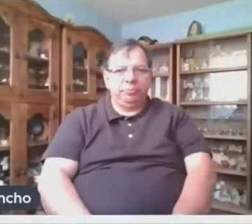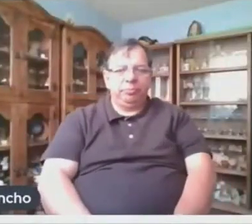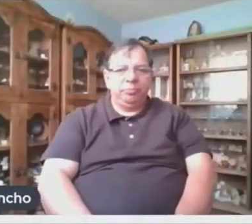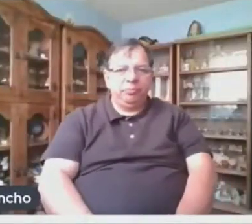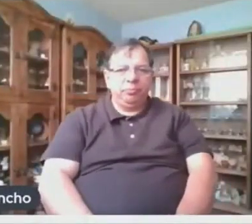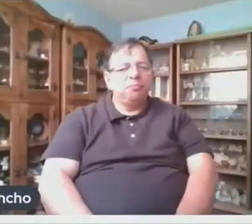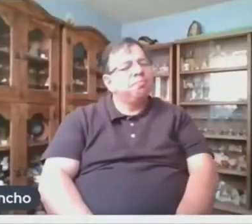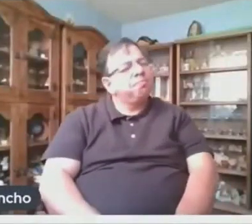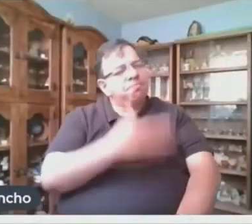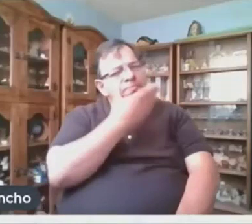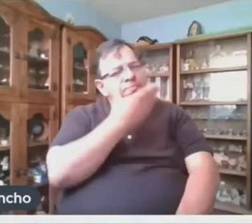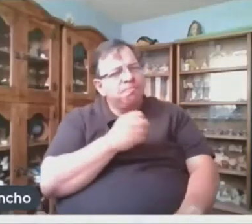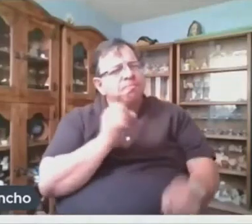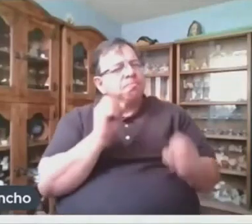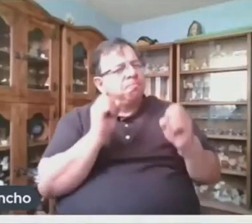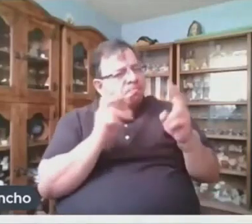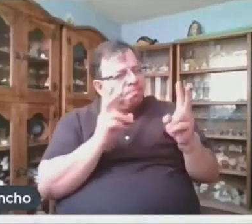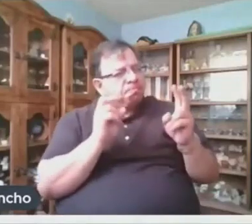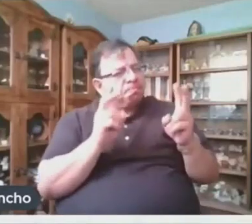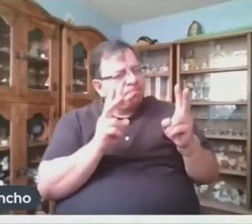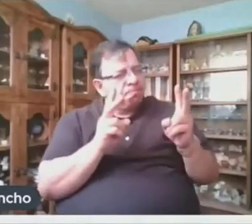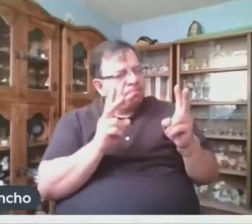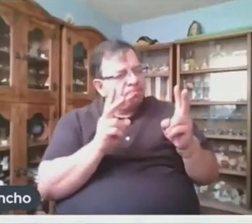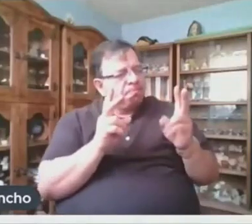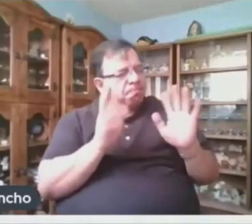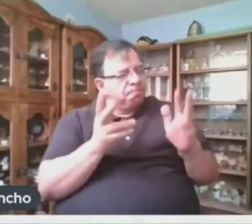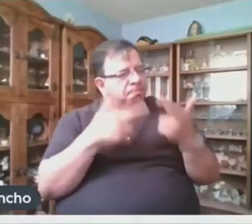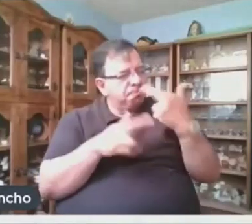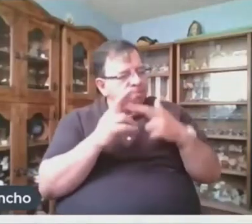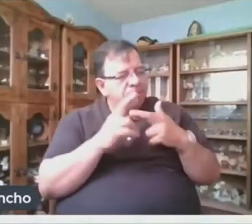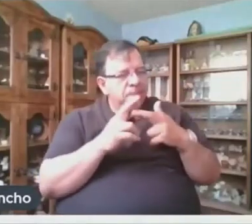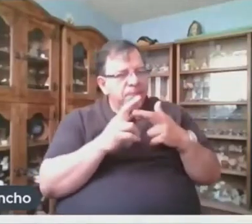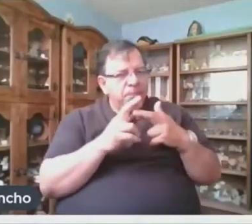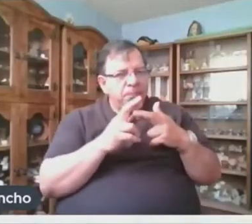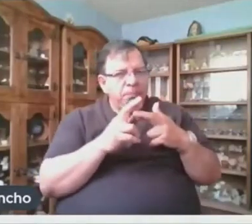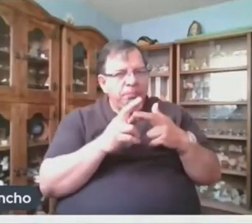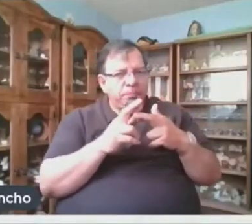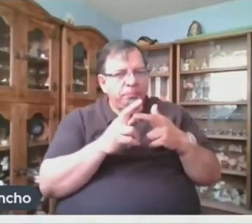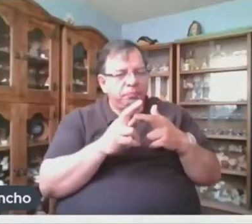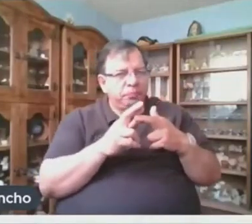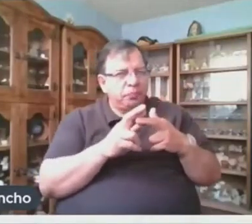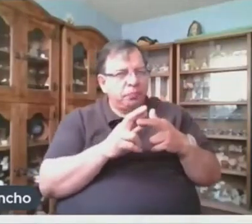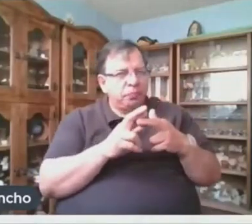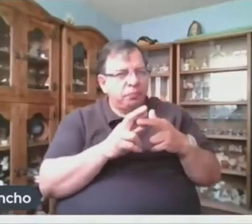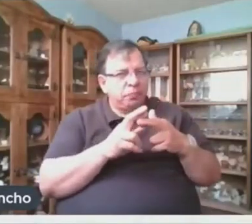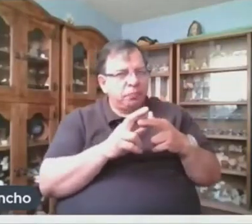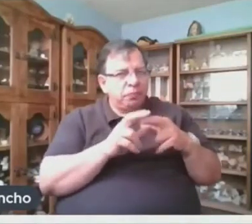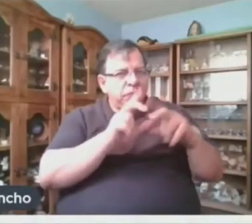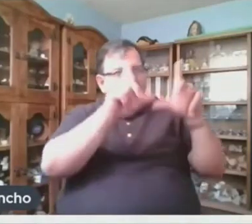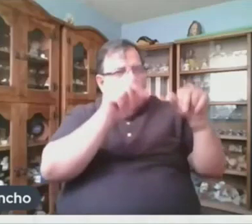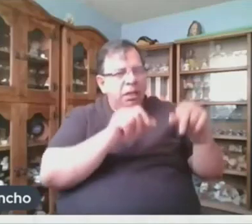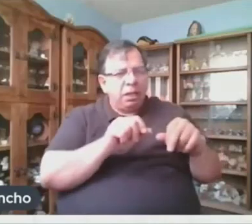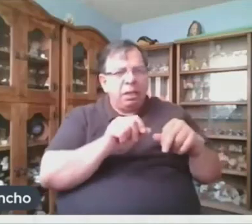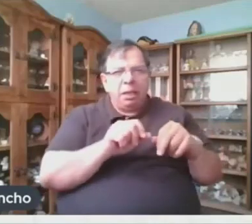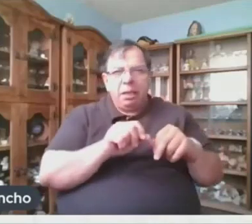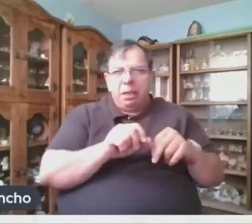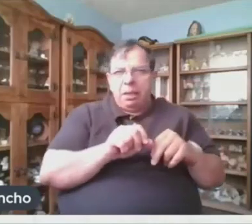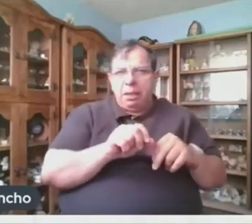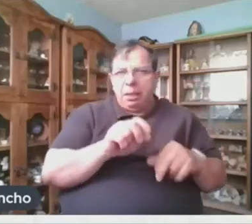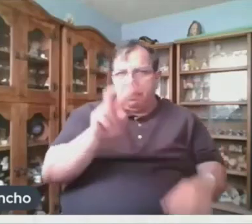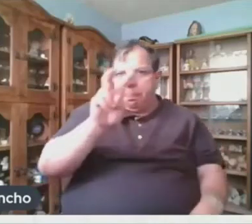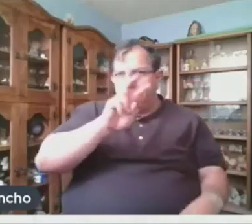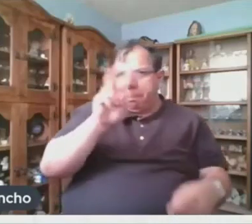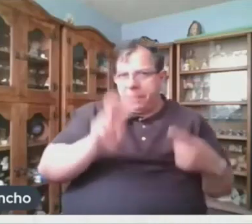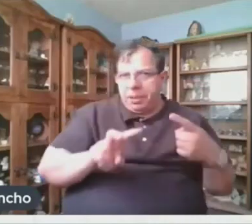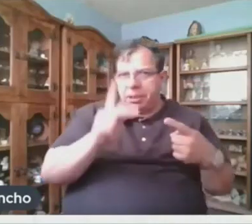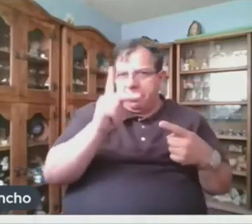Ok, ok, ok Ya estamos de vuelta Y aquí leí que alguien nos puso pizza Que alguien